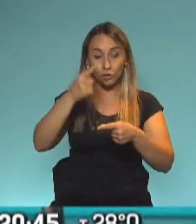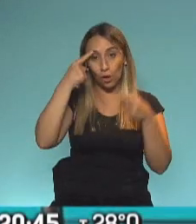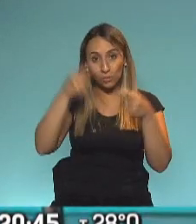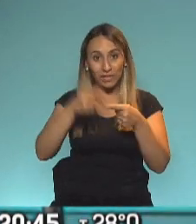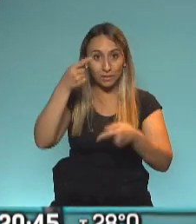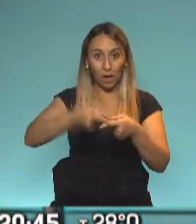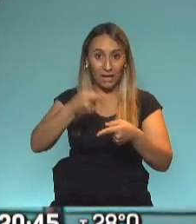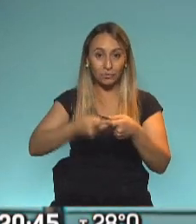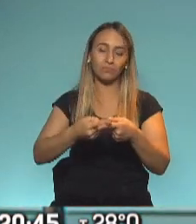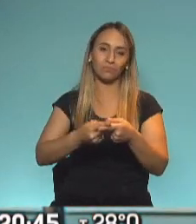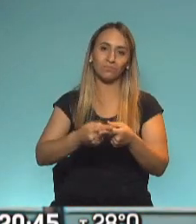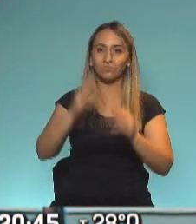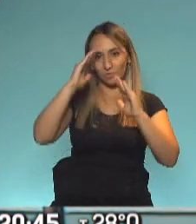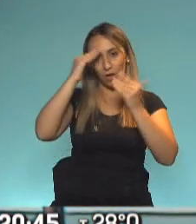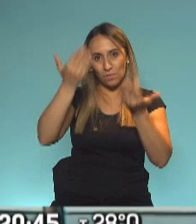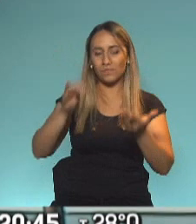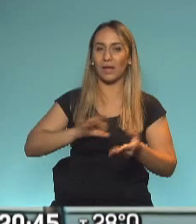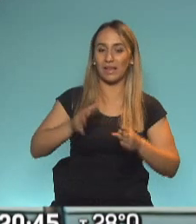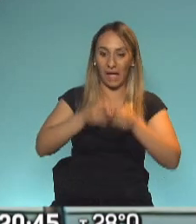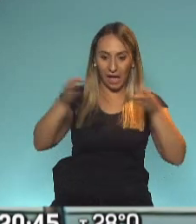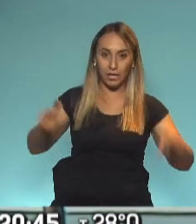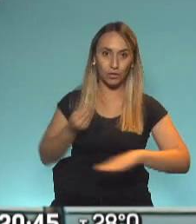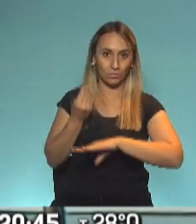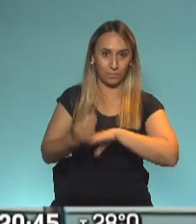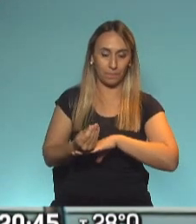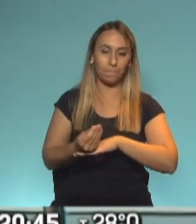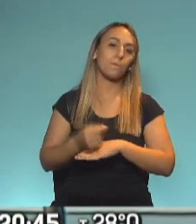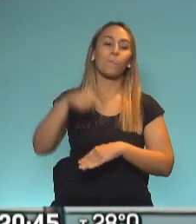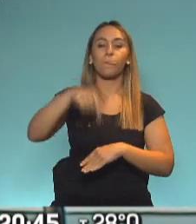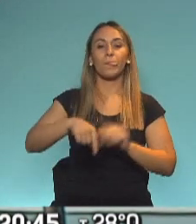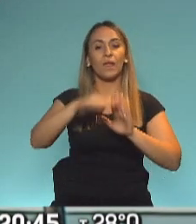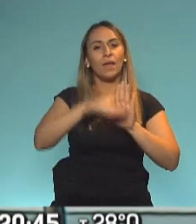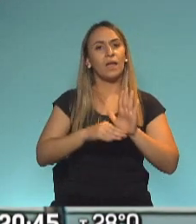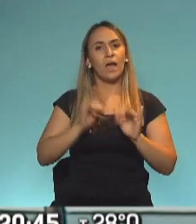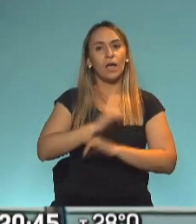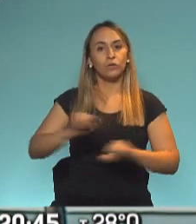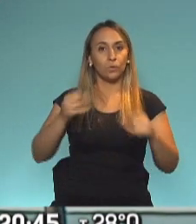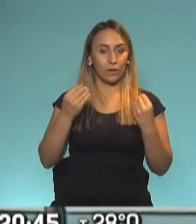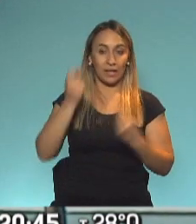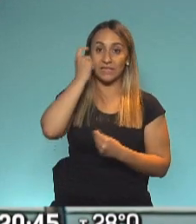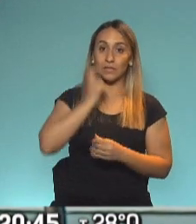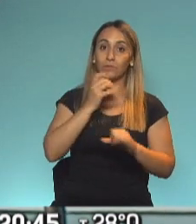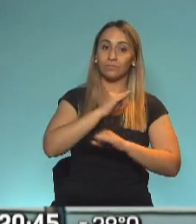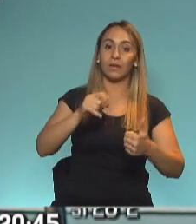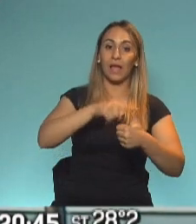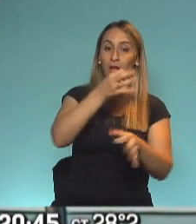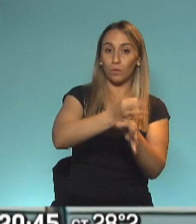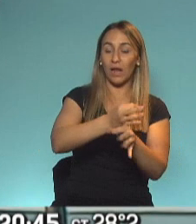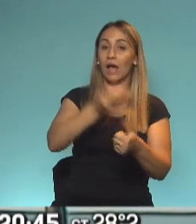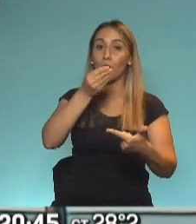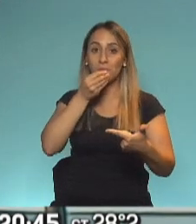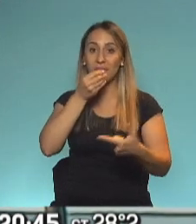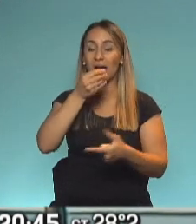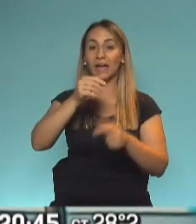los anuncios están relacionados a la provincia de Y los anuncios, bueno, si querés vamos a los anuncios, porque, dice Kicillof, escuela, comida, techo,